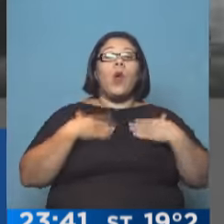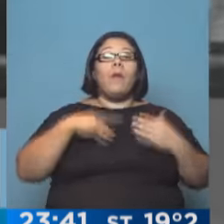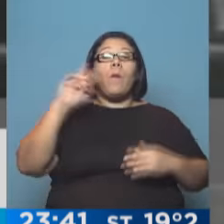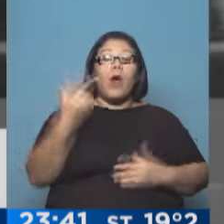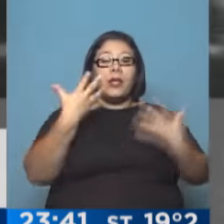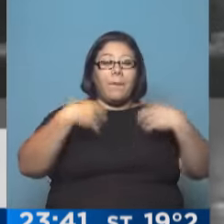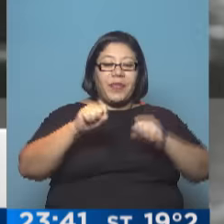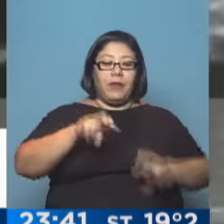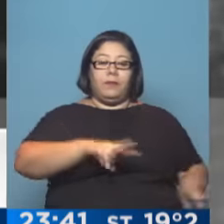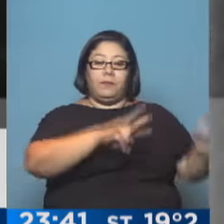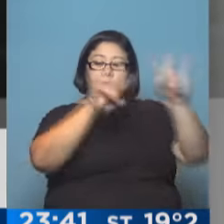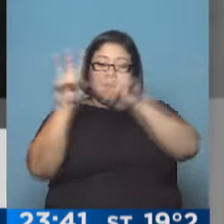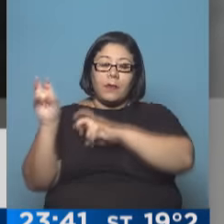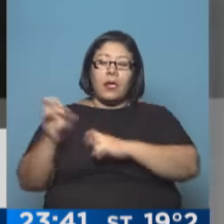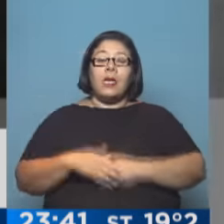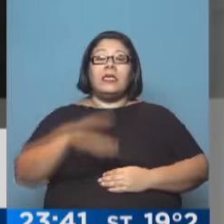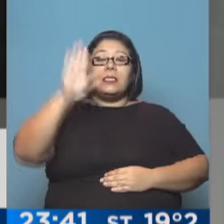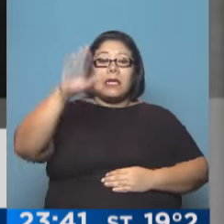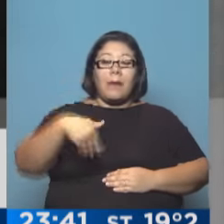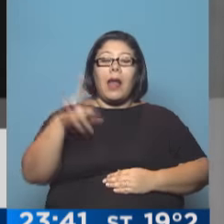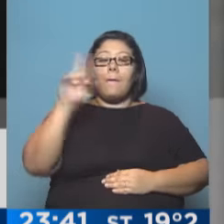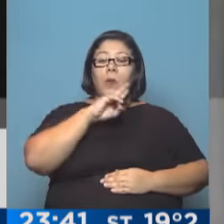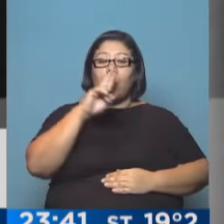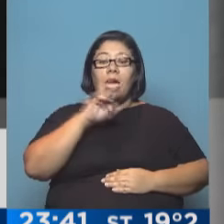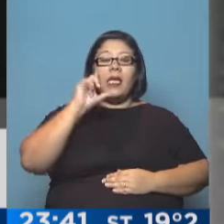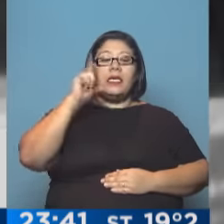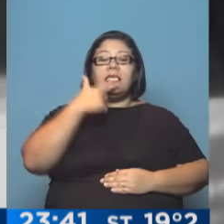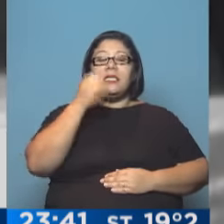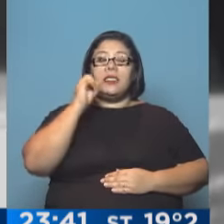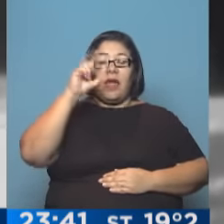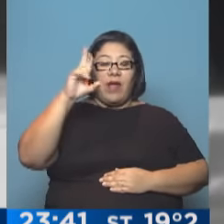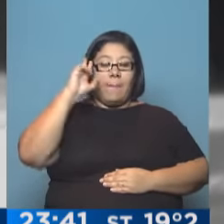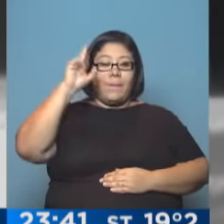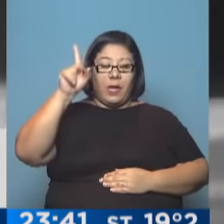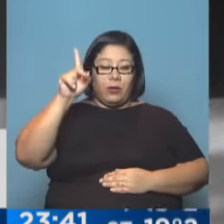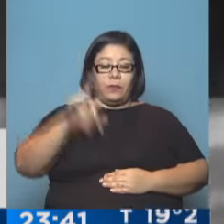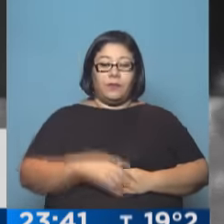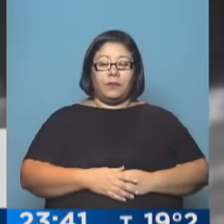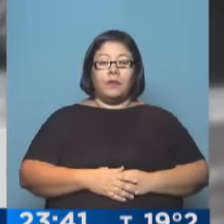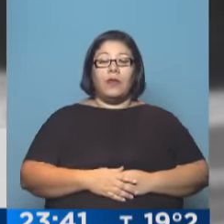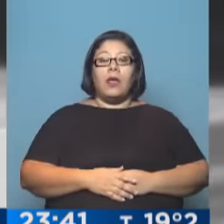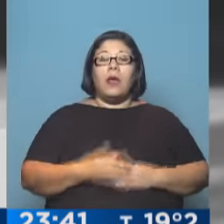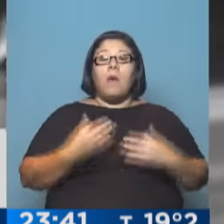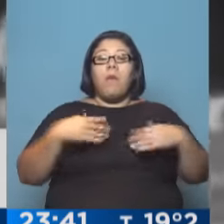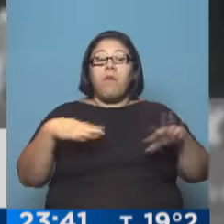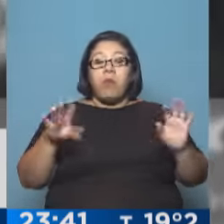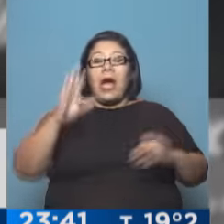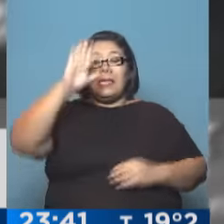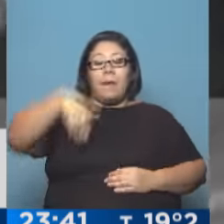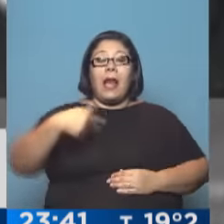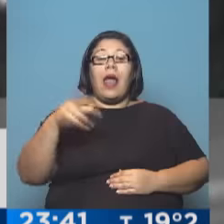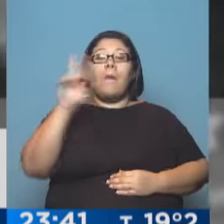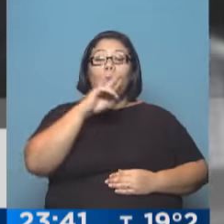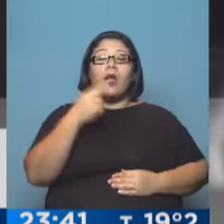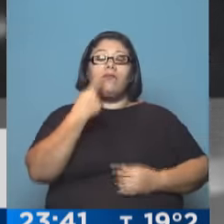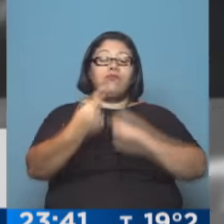a Isabel Martínez de Perón. La Cámara Federal de Casación Penal debe expedirse sobre la posibilidad de citar a indagatoria